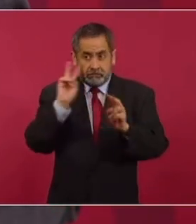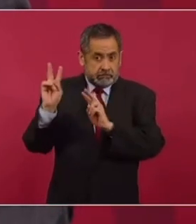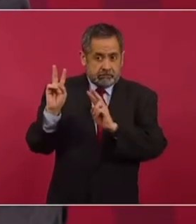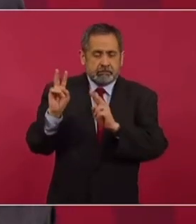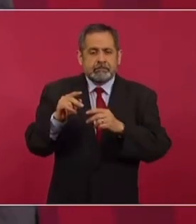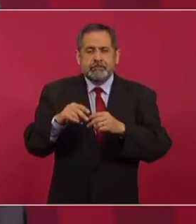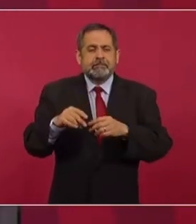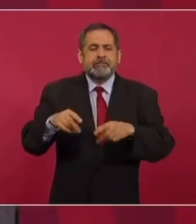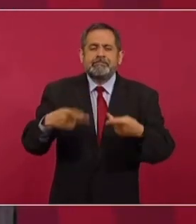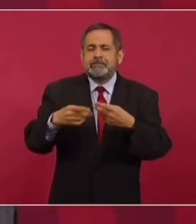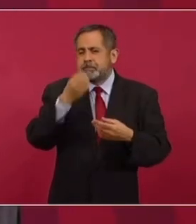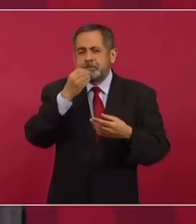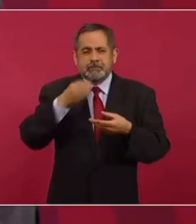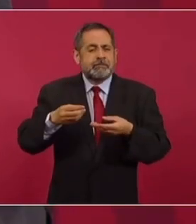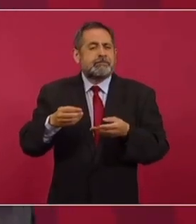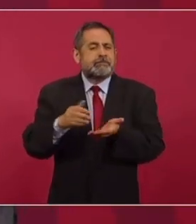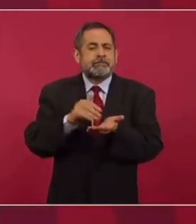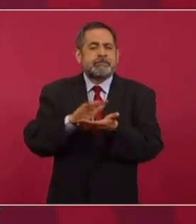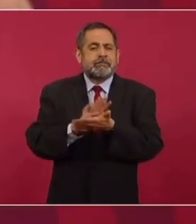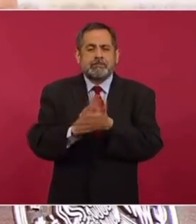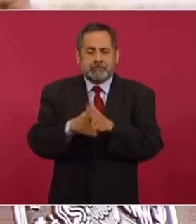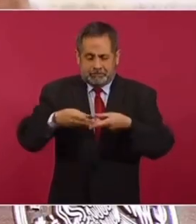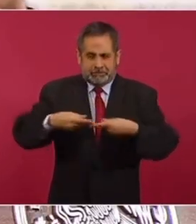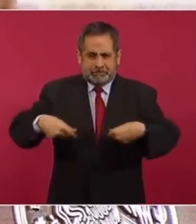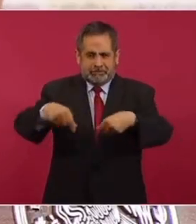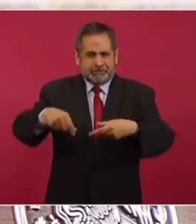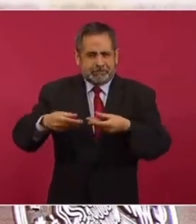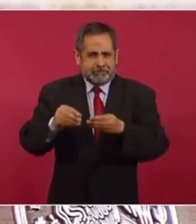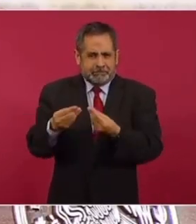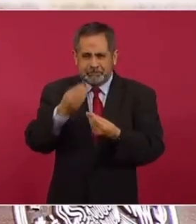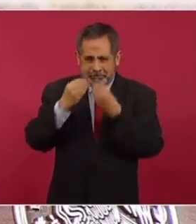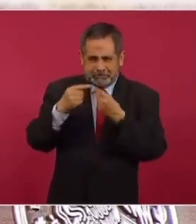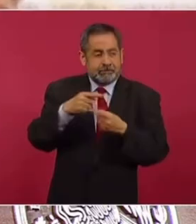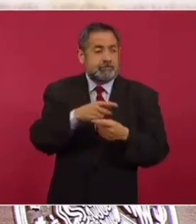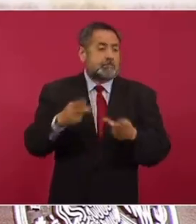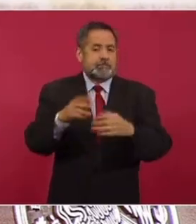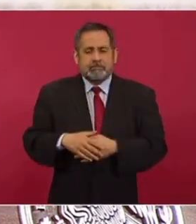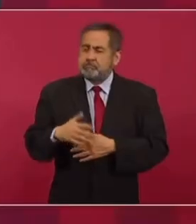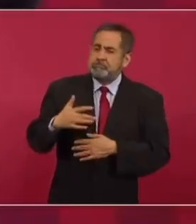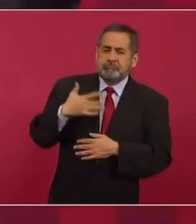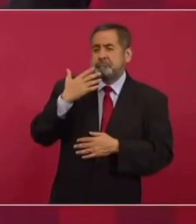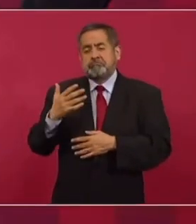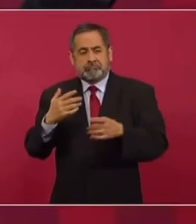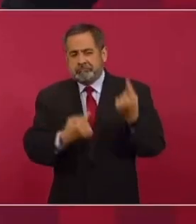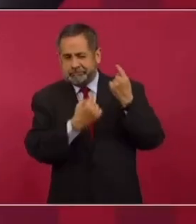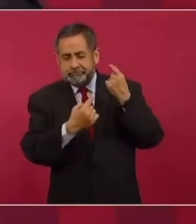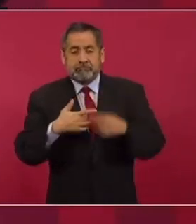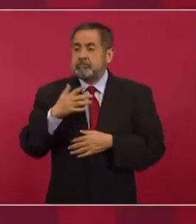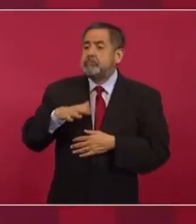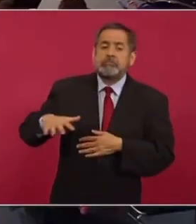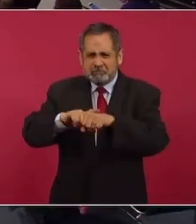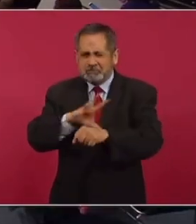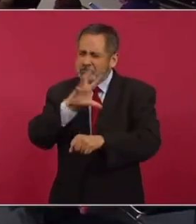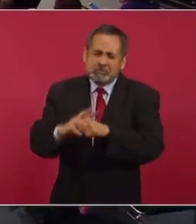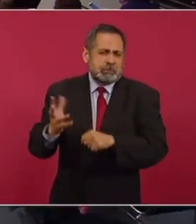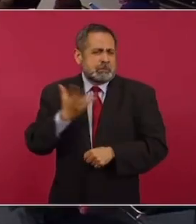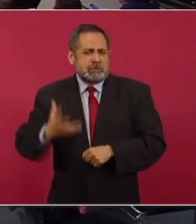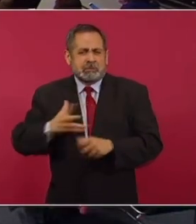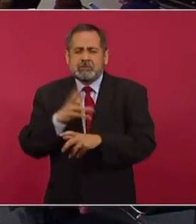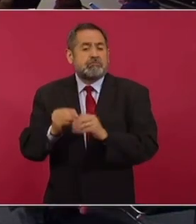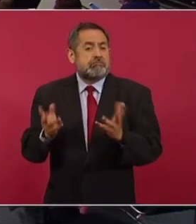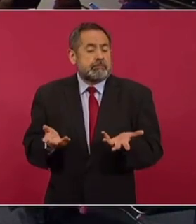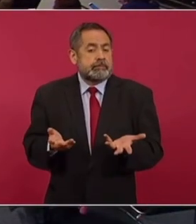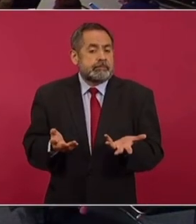de las trayudas y de que yo me voy a sentir bien en México cuando México sea como Canadá. Pero